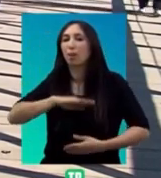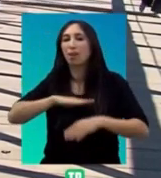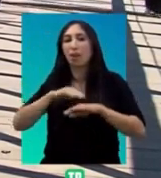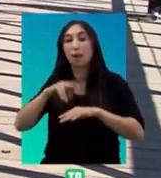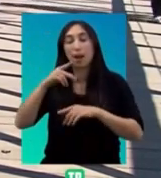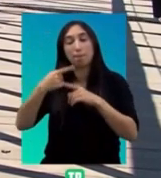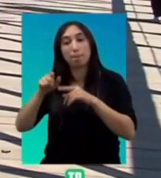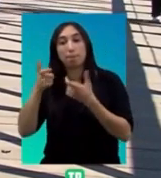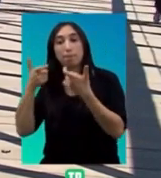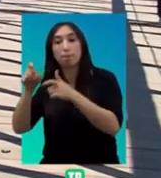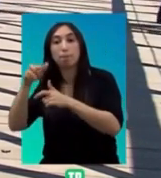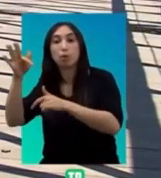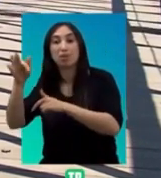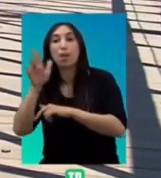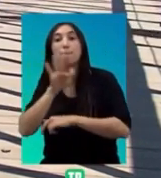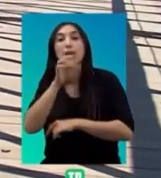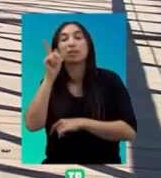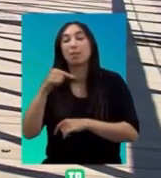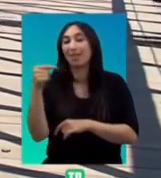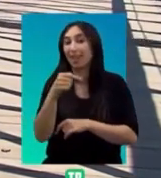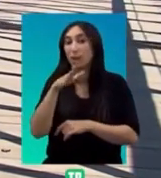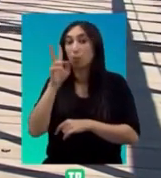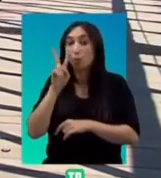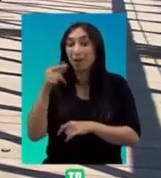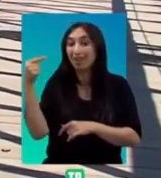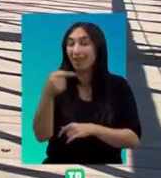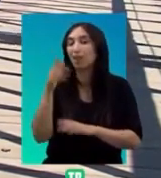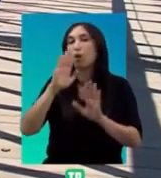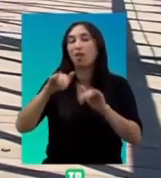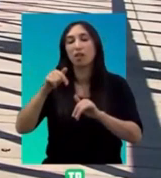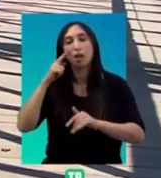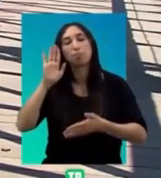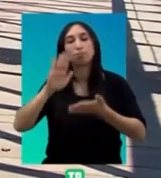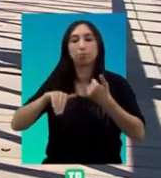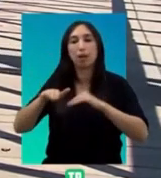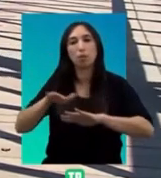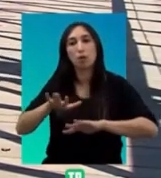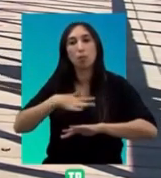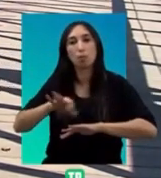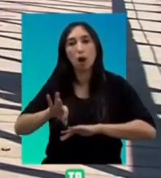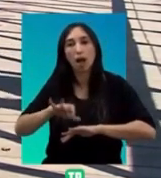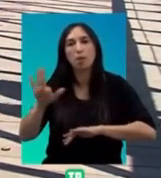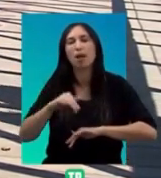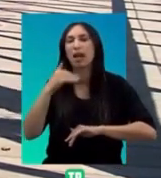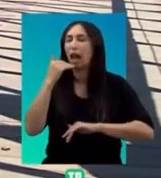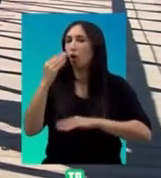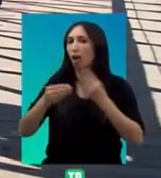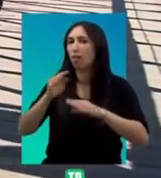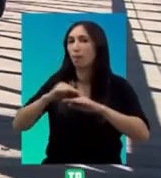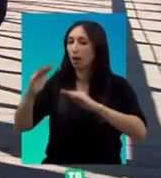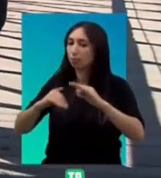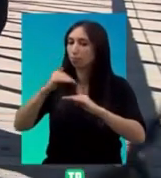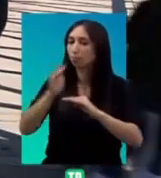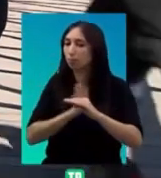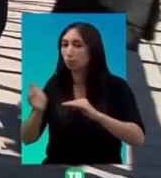parte positiva... ...pero también la negativa... ...y precisamente por ver el lado más negativo... ...tiene el impulso de moverse... ...de hacer algo por sortearlo o superarlo...